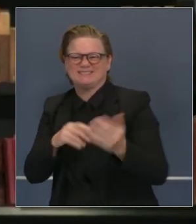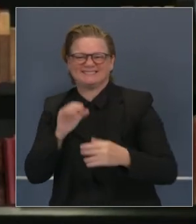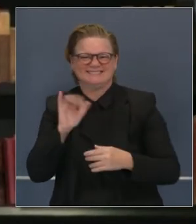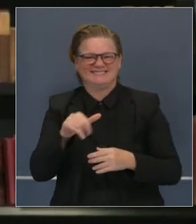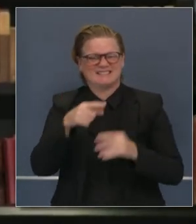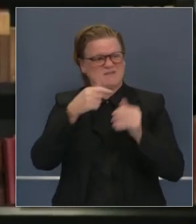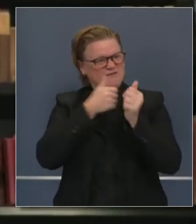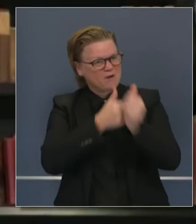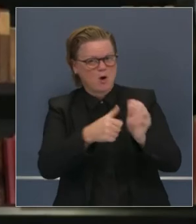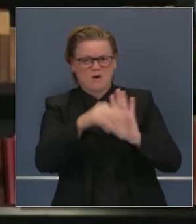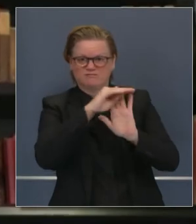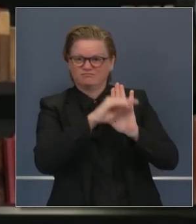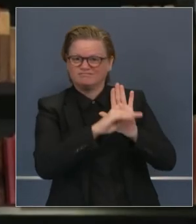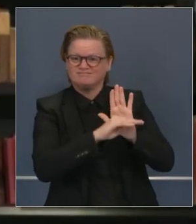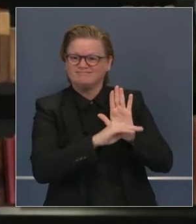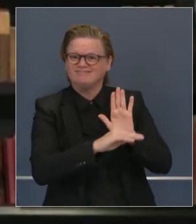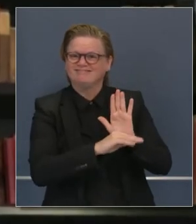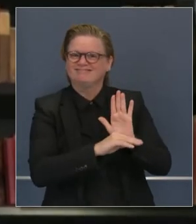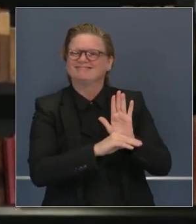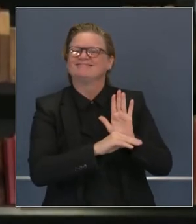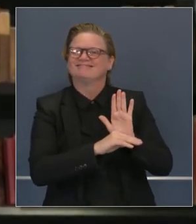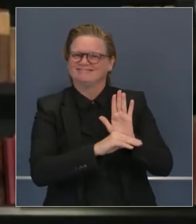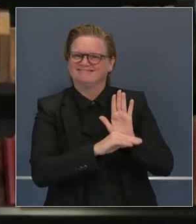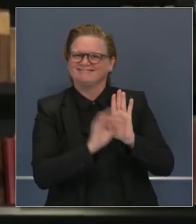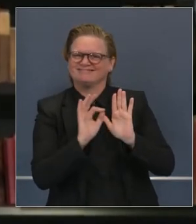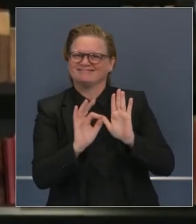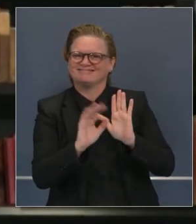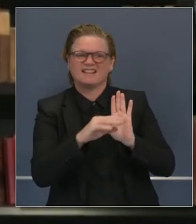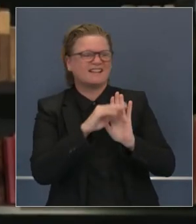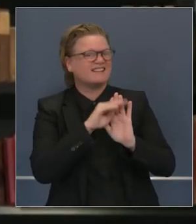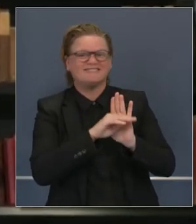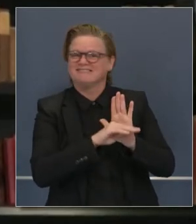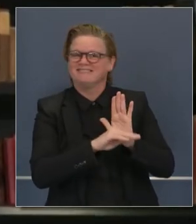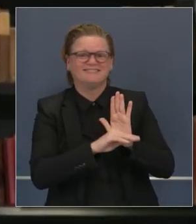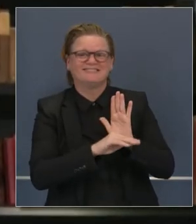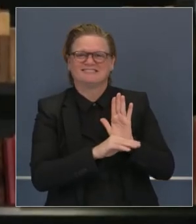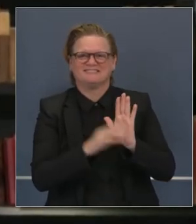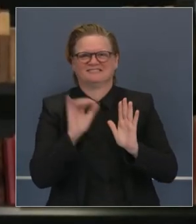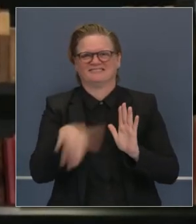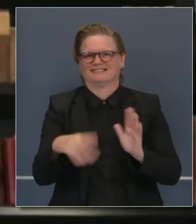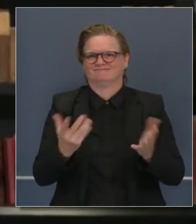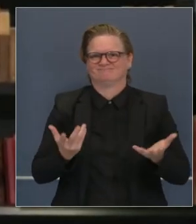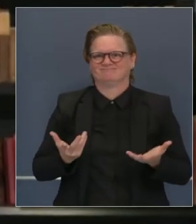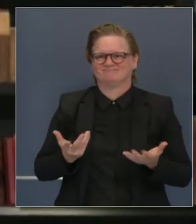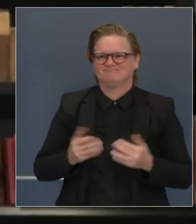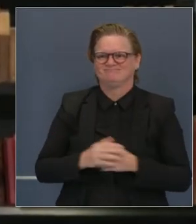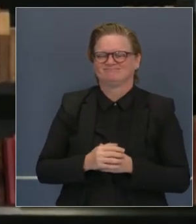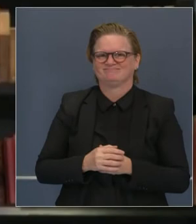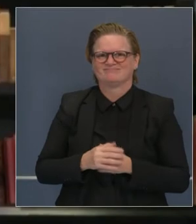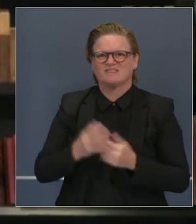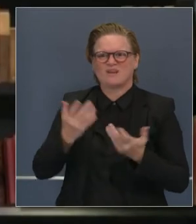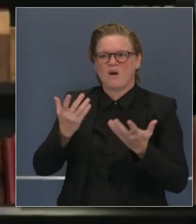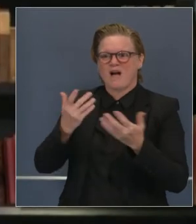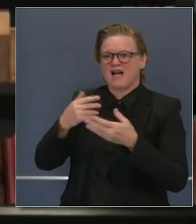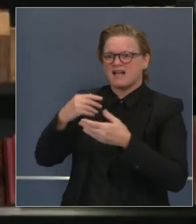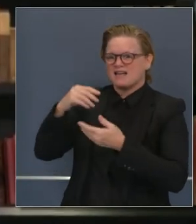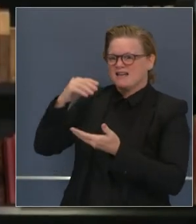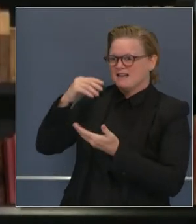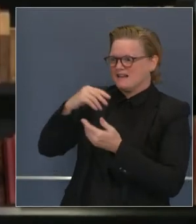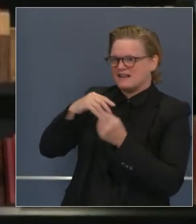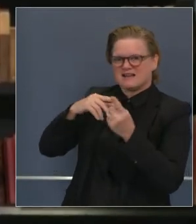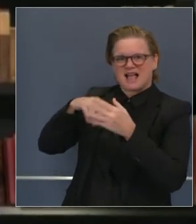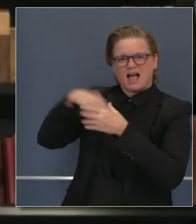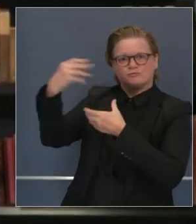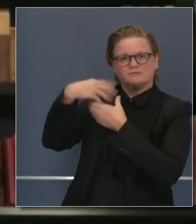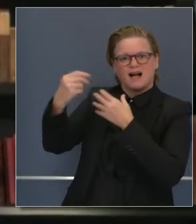significado, que sean trascendentes. Esto es informal, el seguir reuniones fuera de